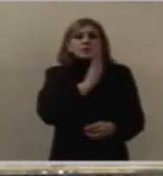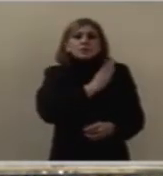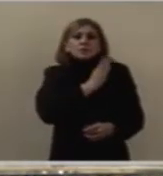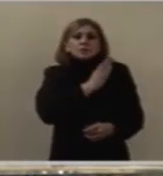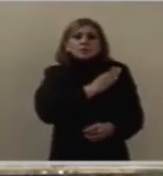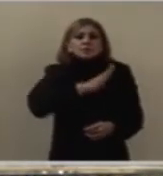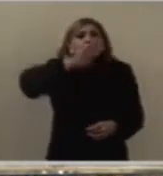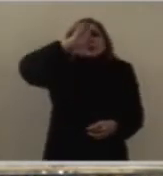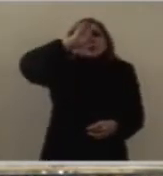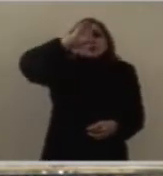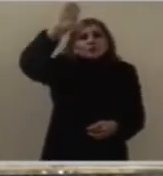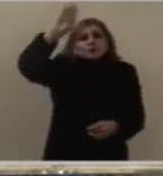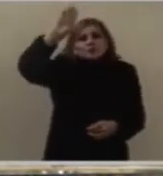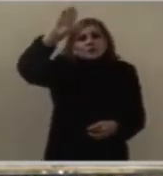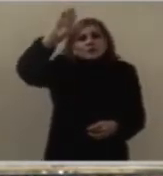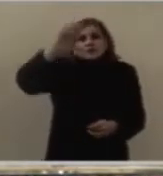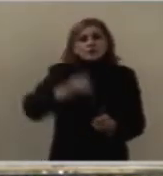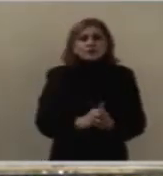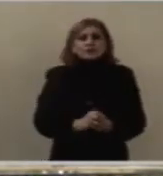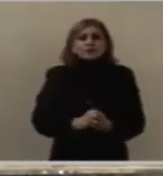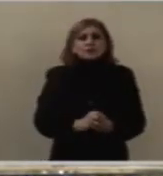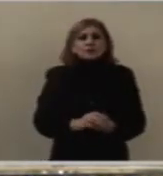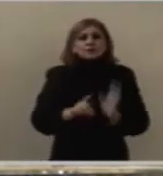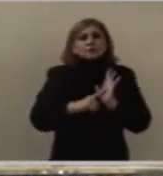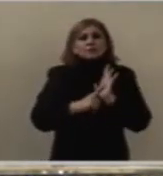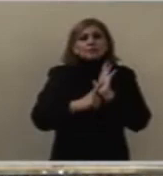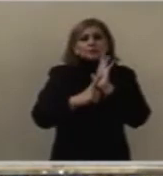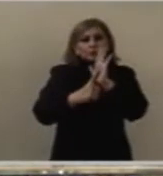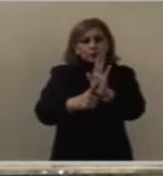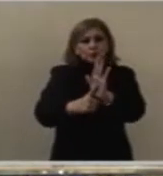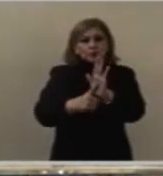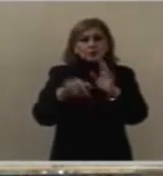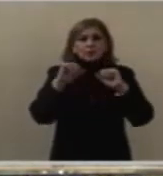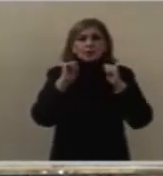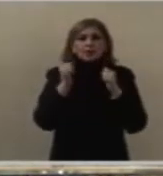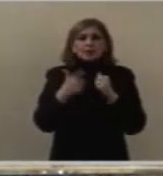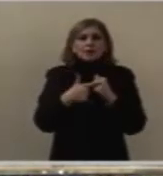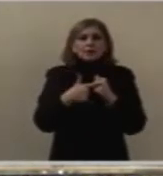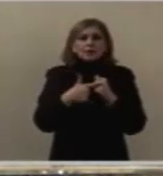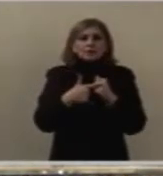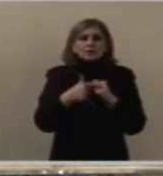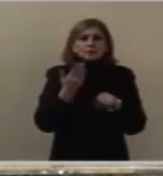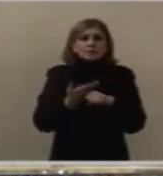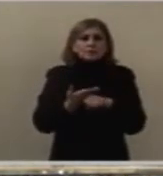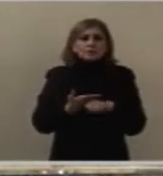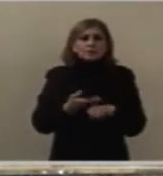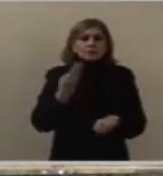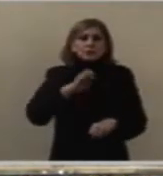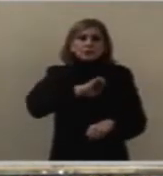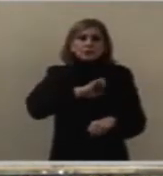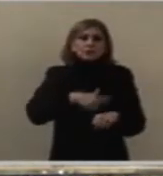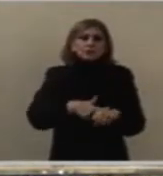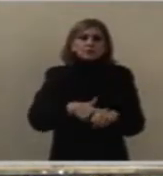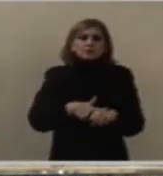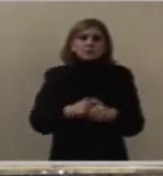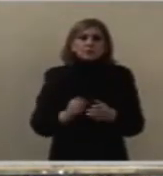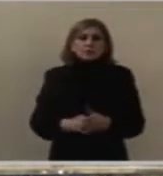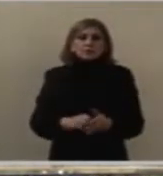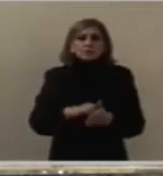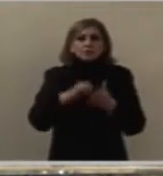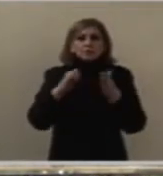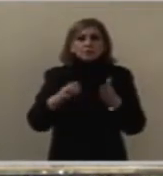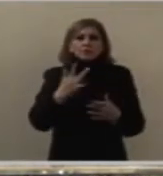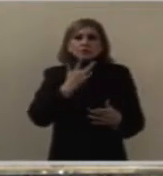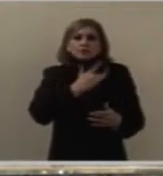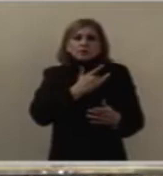nos transmite algo muy especial, que viene siendo como el